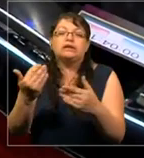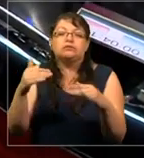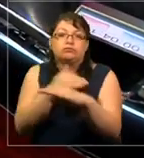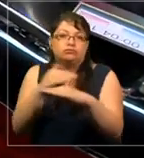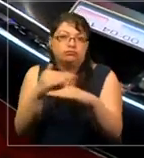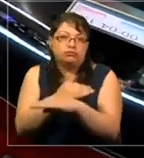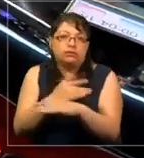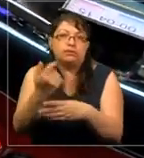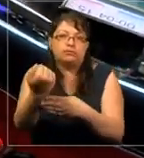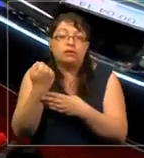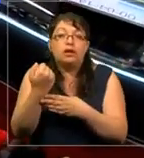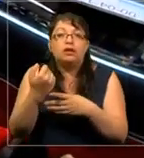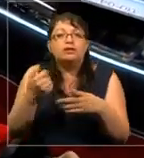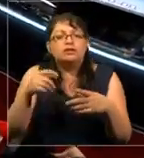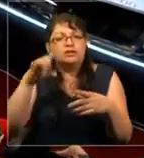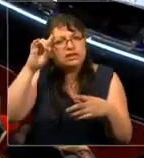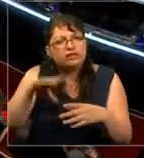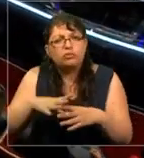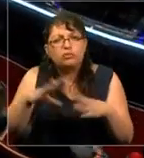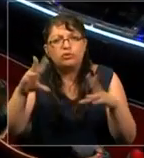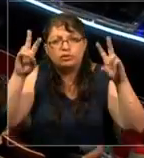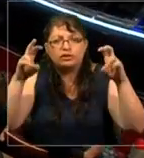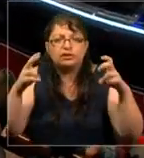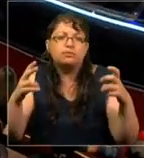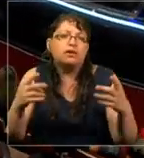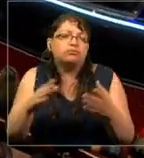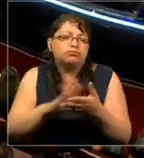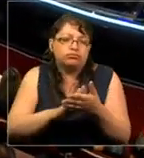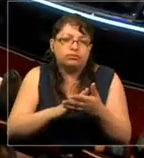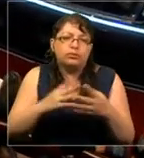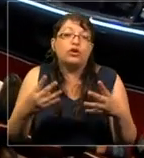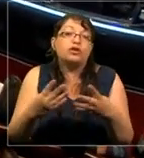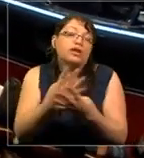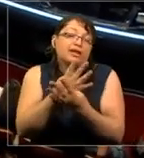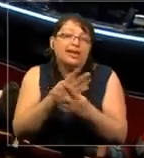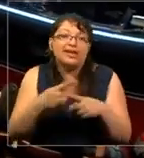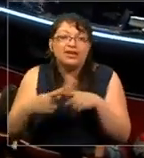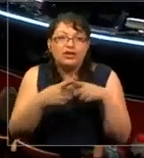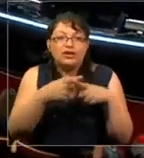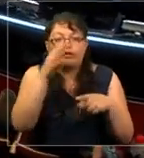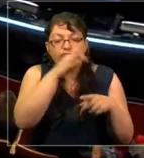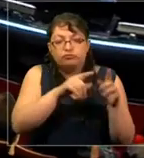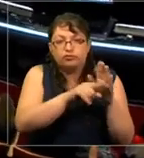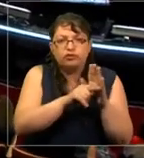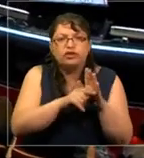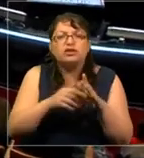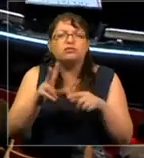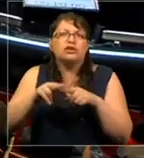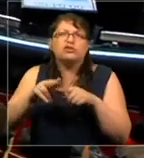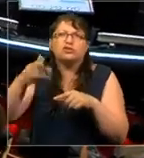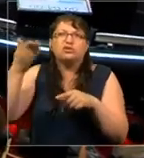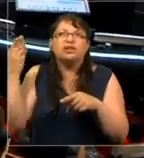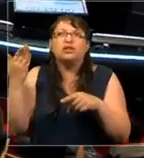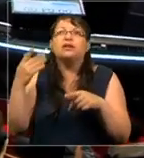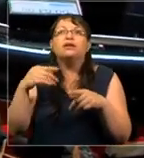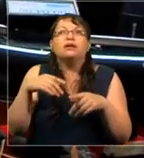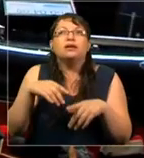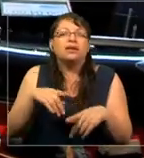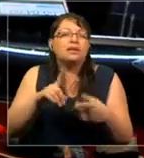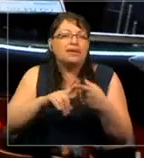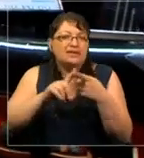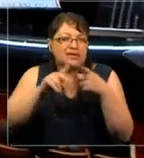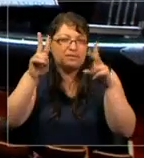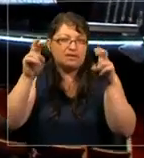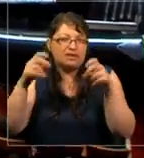Sabemos mucho de las redes sociales, tal vez un poco más antiguas, pero extremadamente poderosas en la participación cívica. Tal vez no